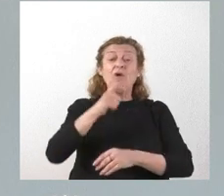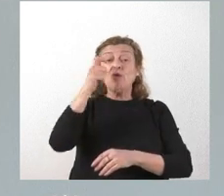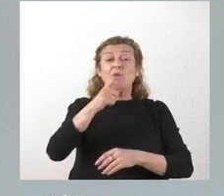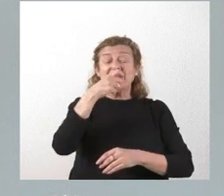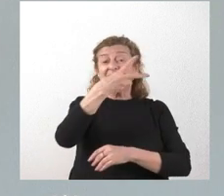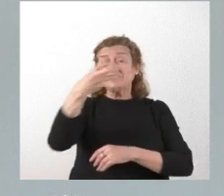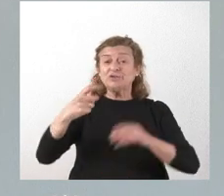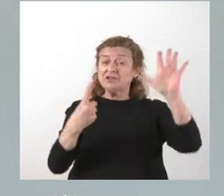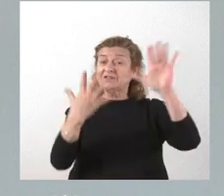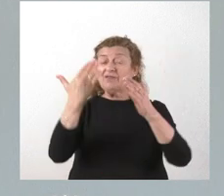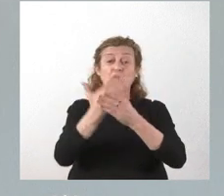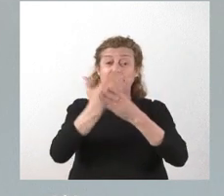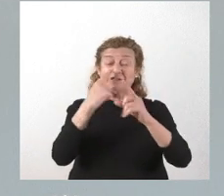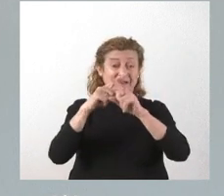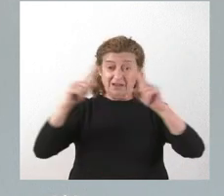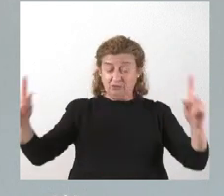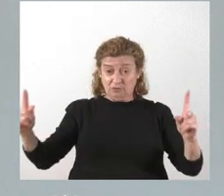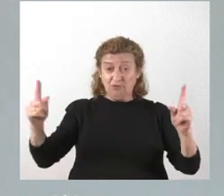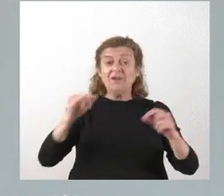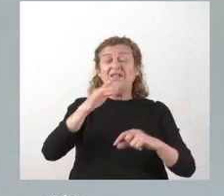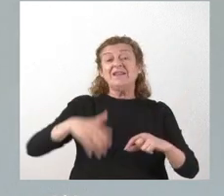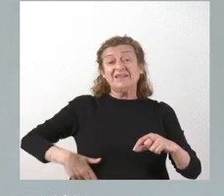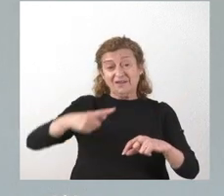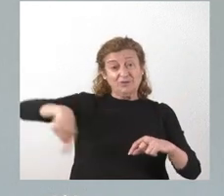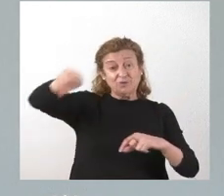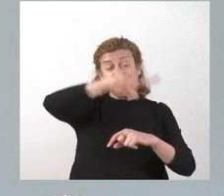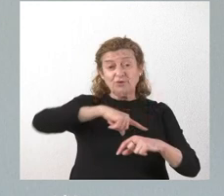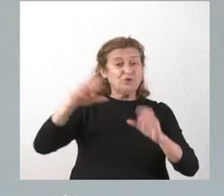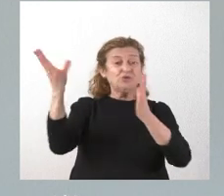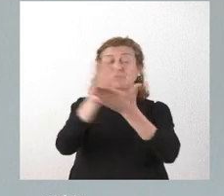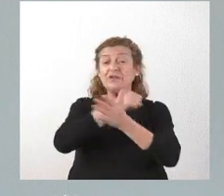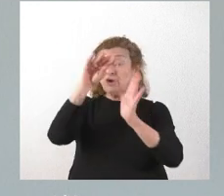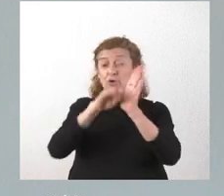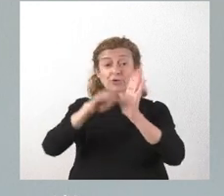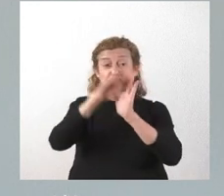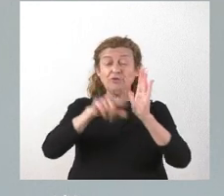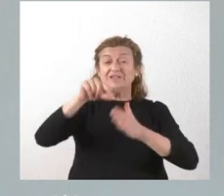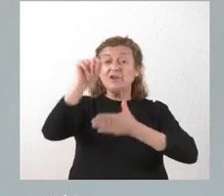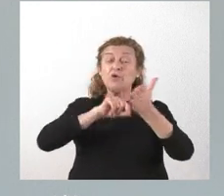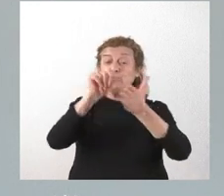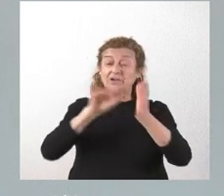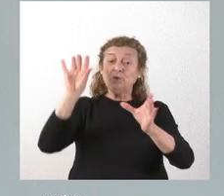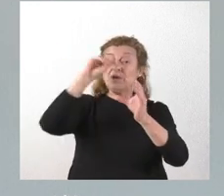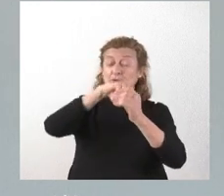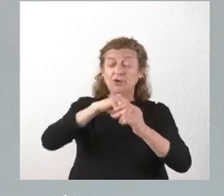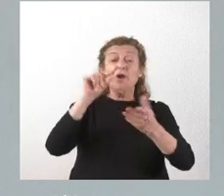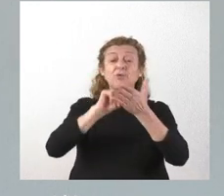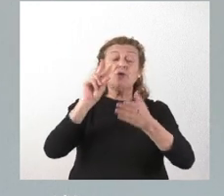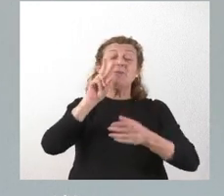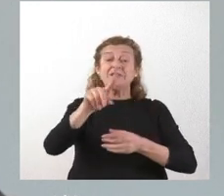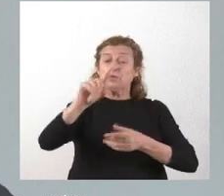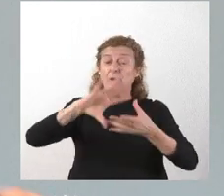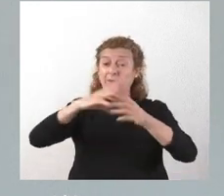365 días del año y tienen ustedes todas las condiciones que este contrato incluye desde el punto de vista de su aplicación